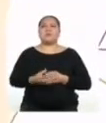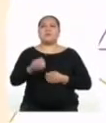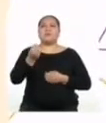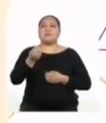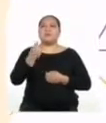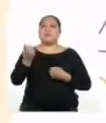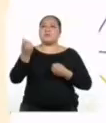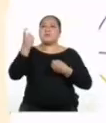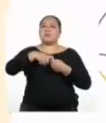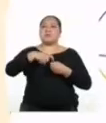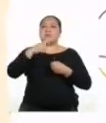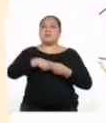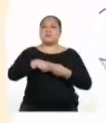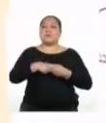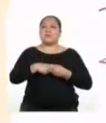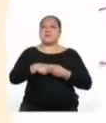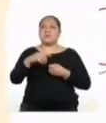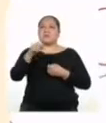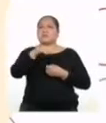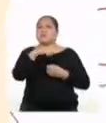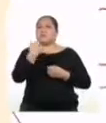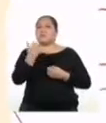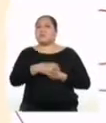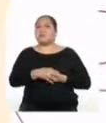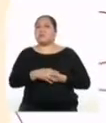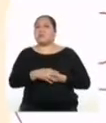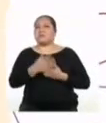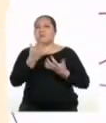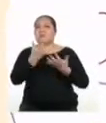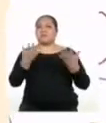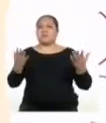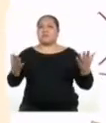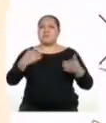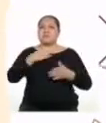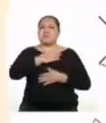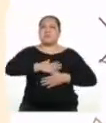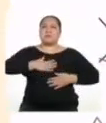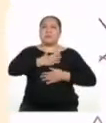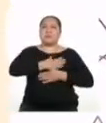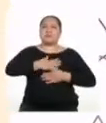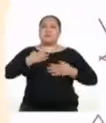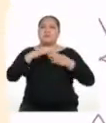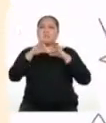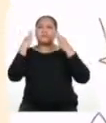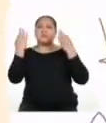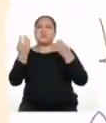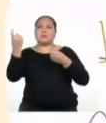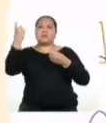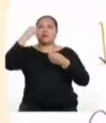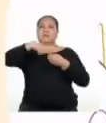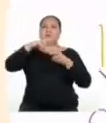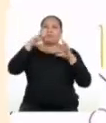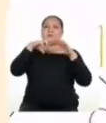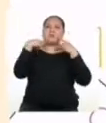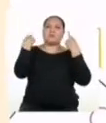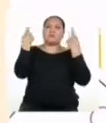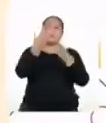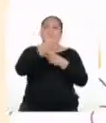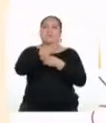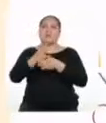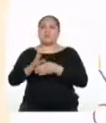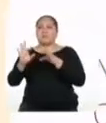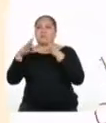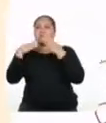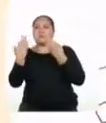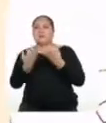Porque están incluidas en otras. Profesora, las actividades de diversión familiar están dentro de sesiones para compartir en